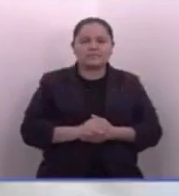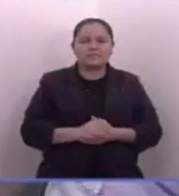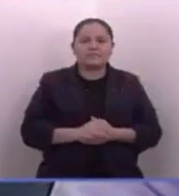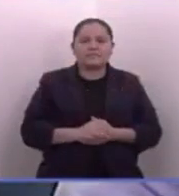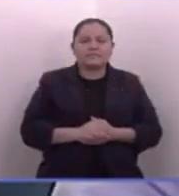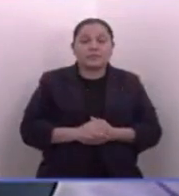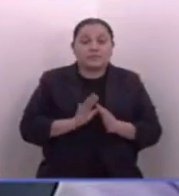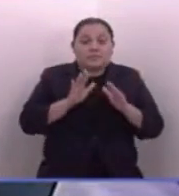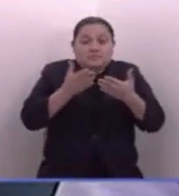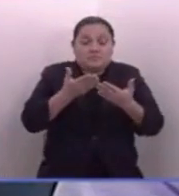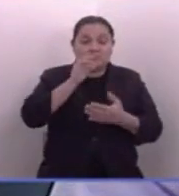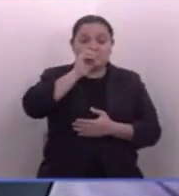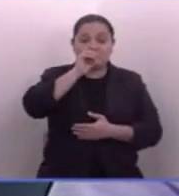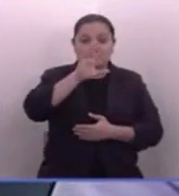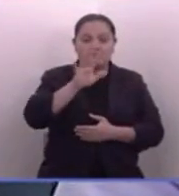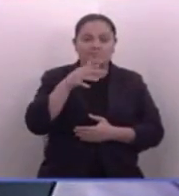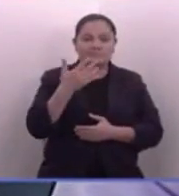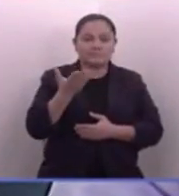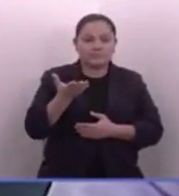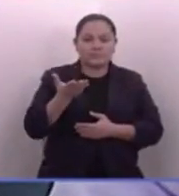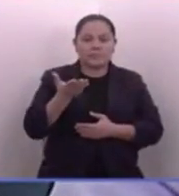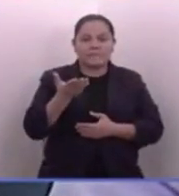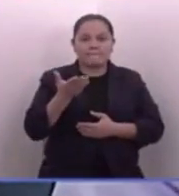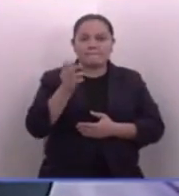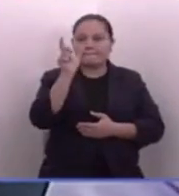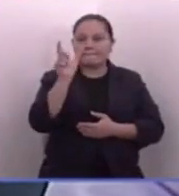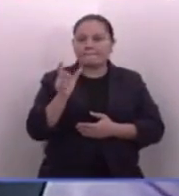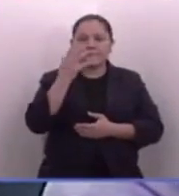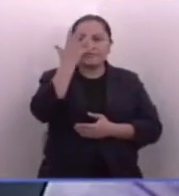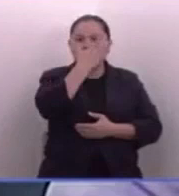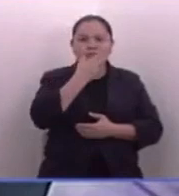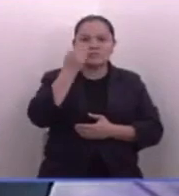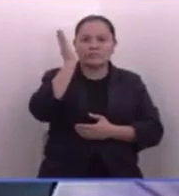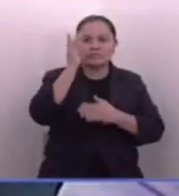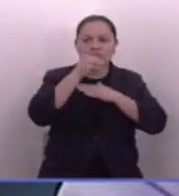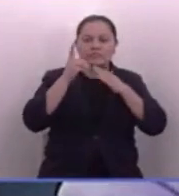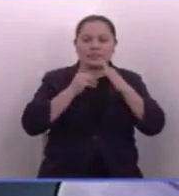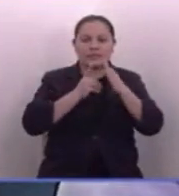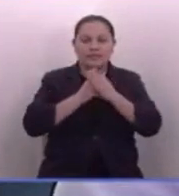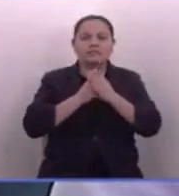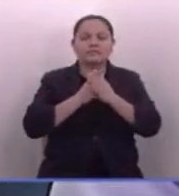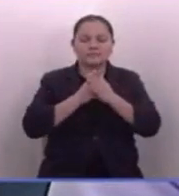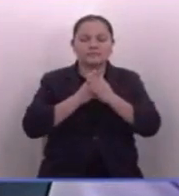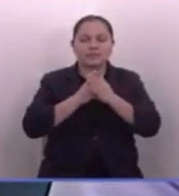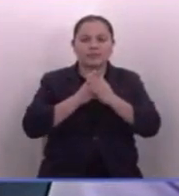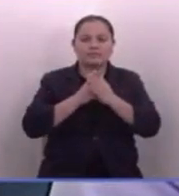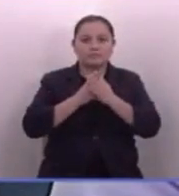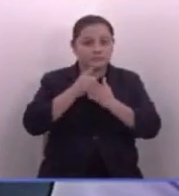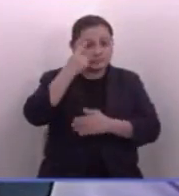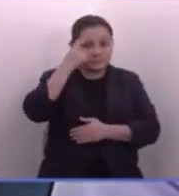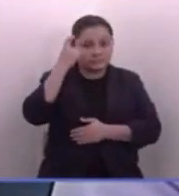Digo esto atendiendo a las palabras bonitas del diputado que me antecedió, que hay que